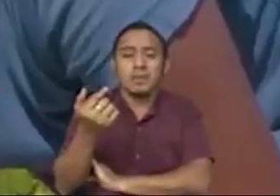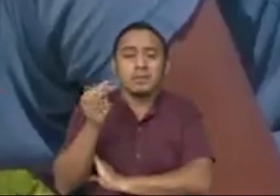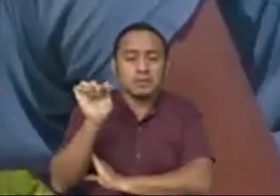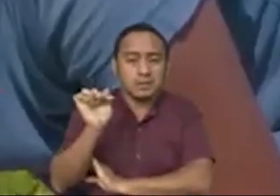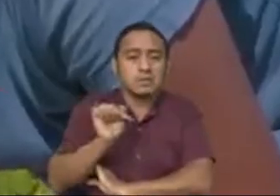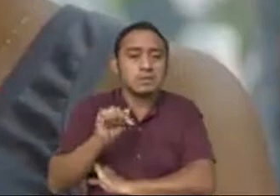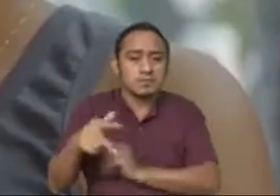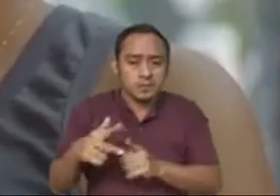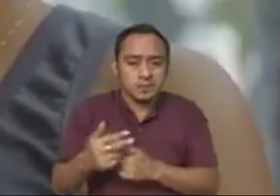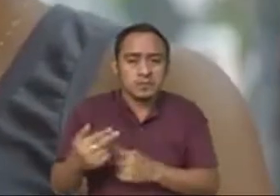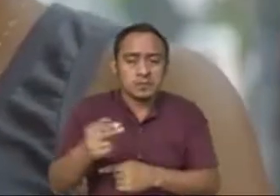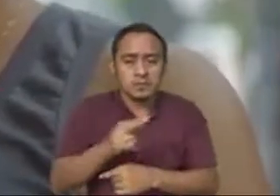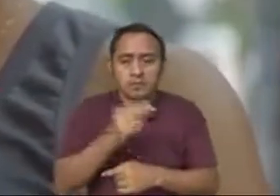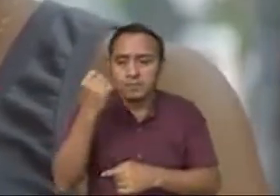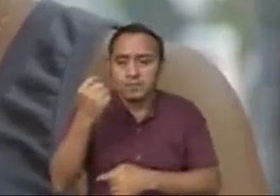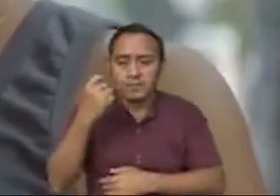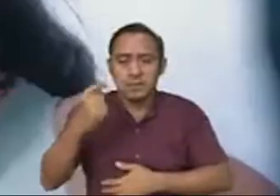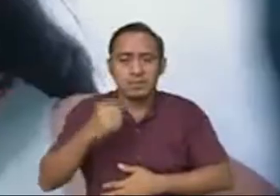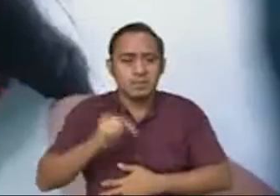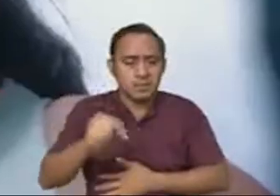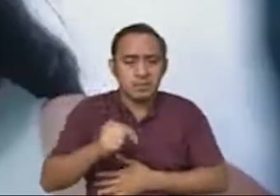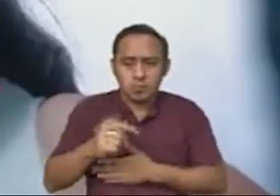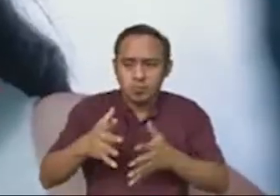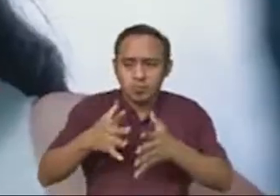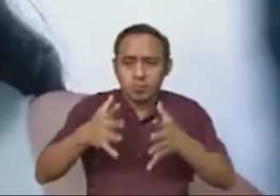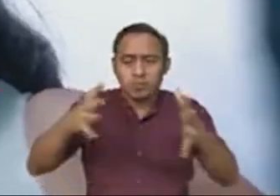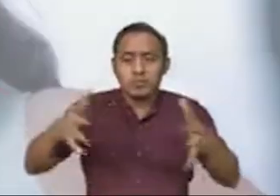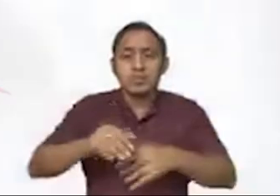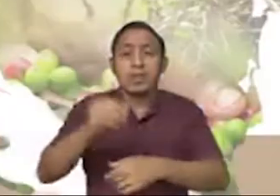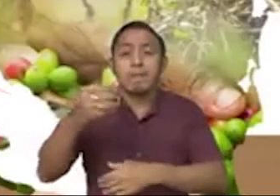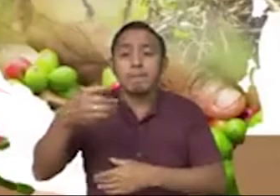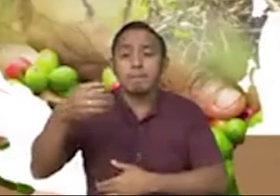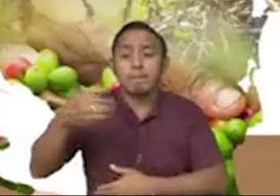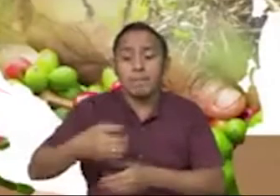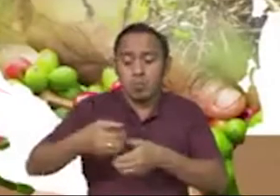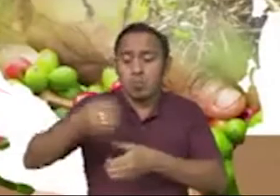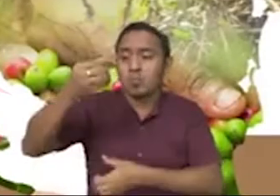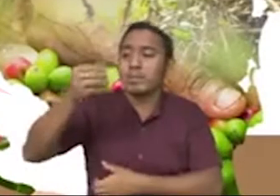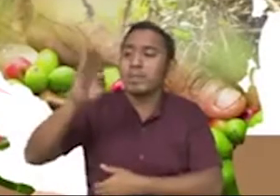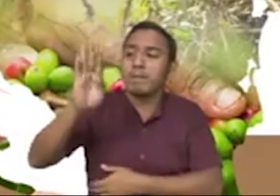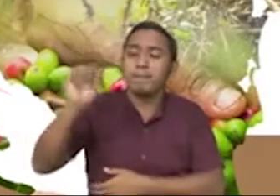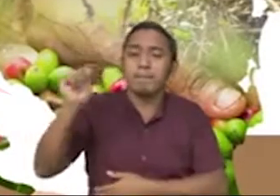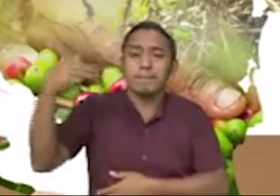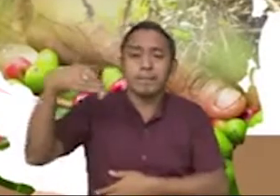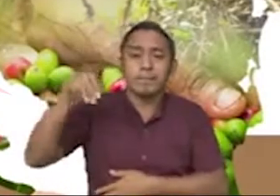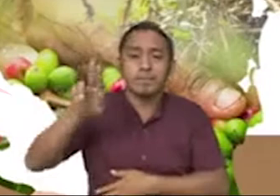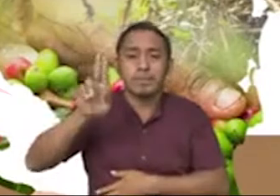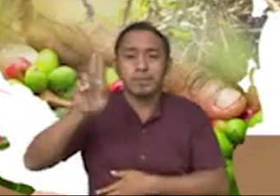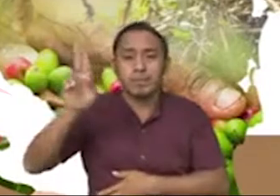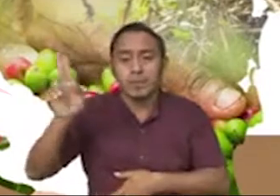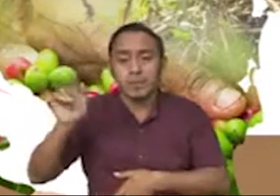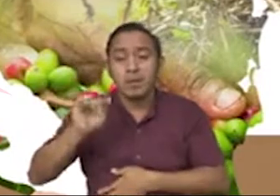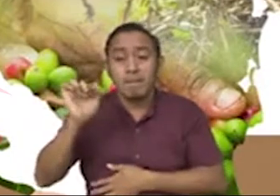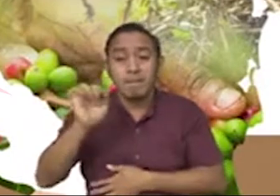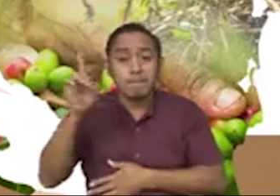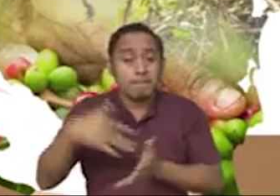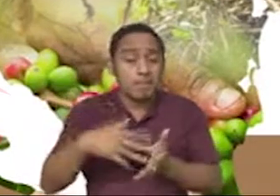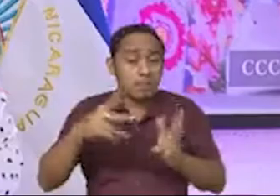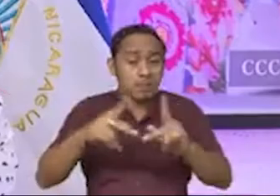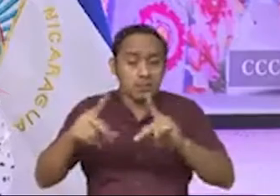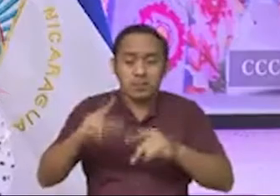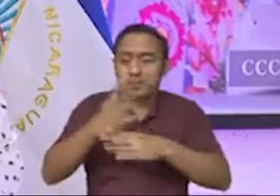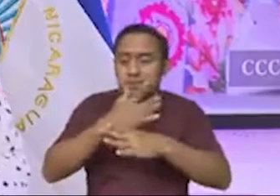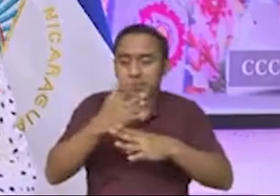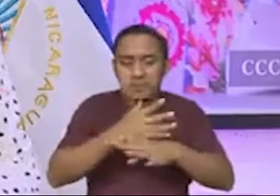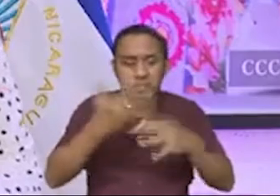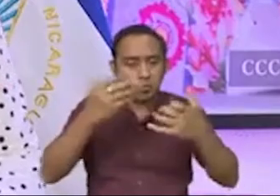teniéndolo, no estábamos aprovechando el potencial. En bambú, llevamos ya cerca de mil protagonistas transformando y produciendo áreas